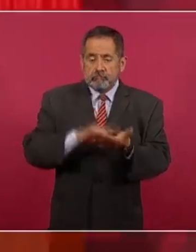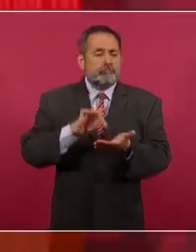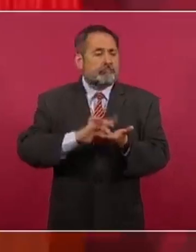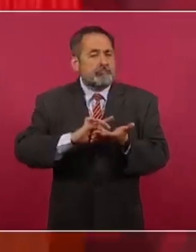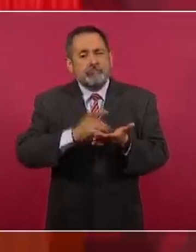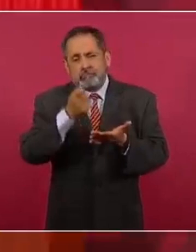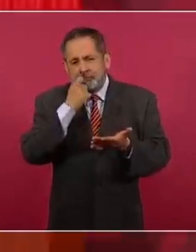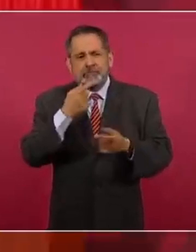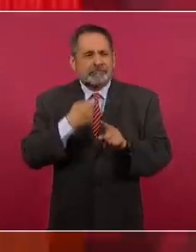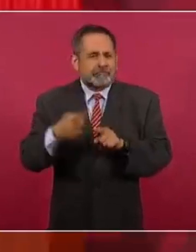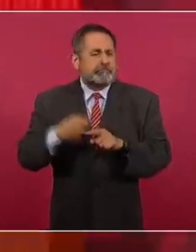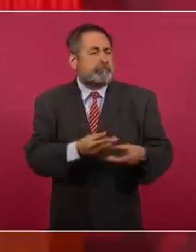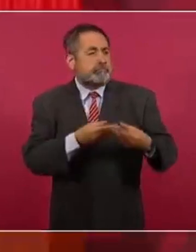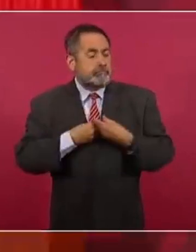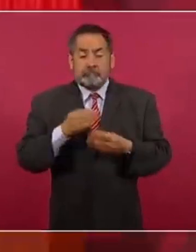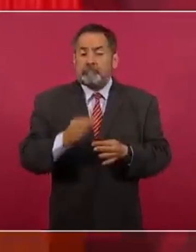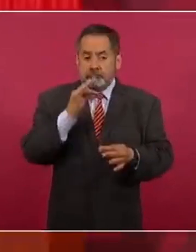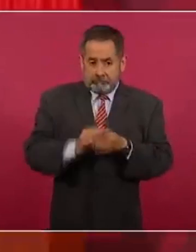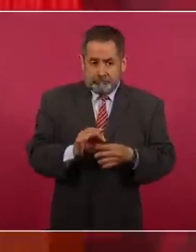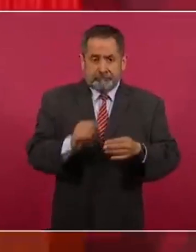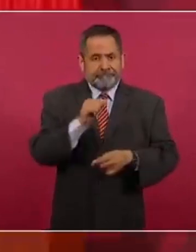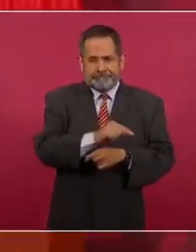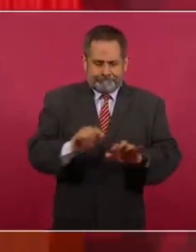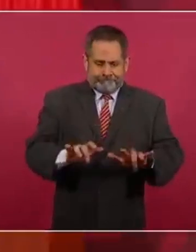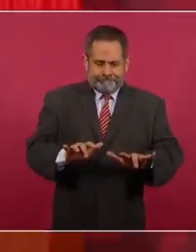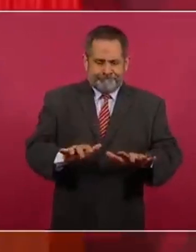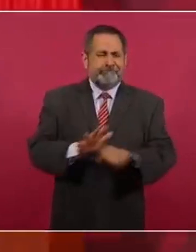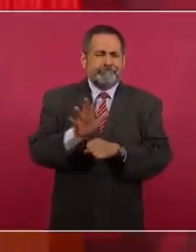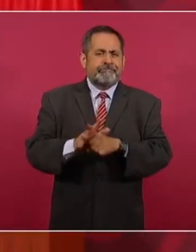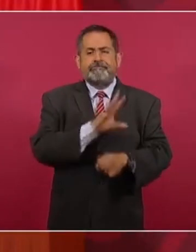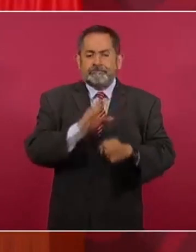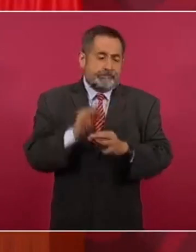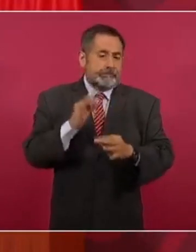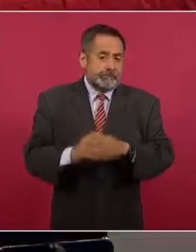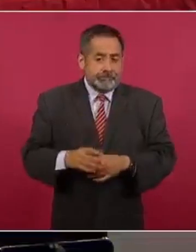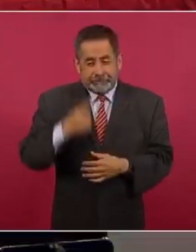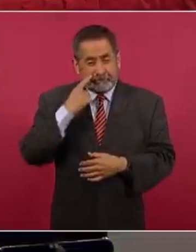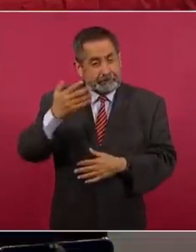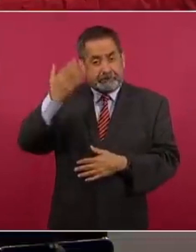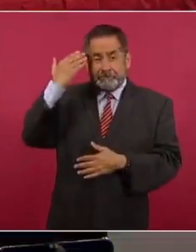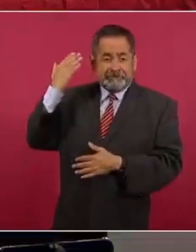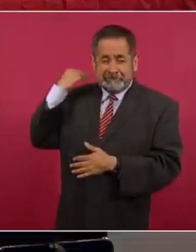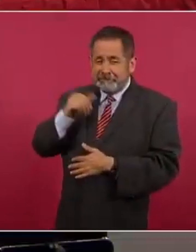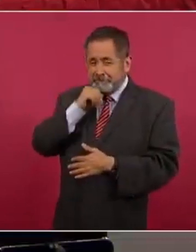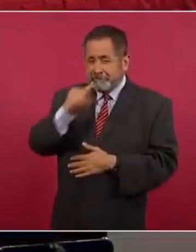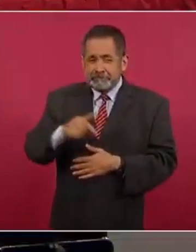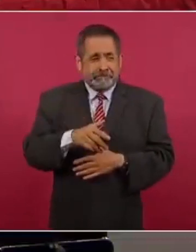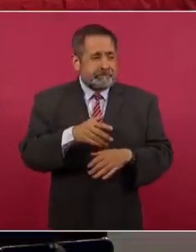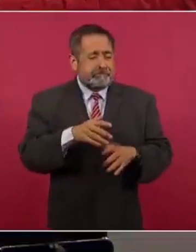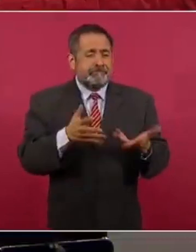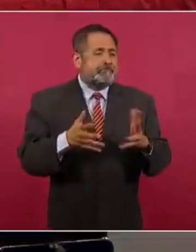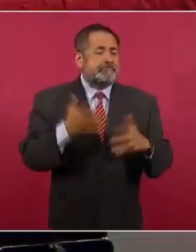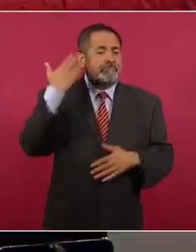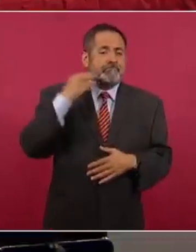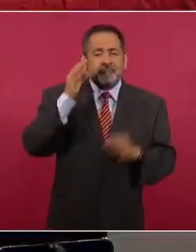indicador de la realidad. Si lo veíamos esto conforme como estaba antes, este indicador estaba en 40 por